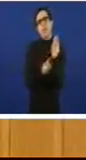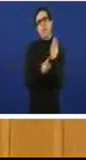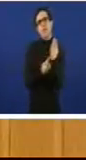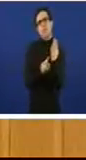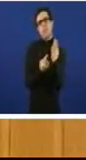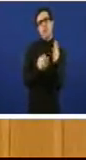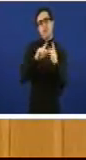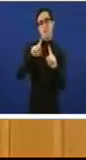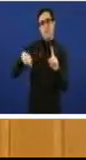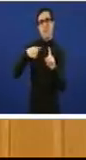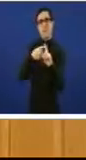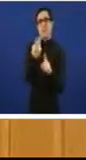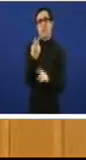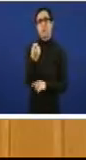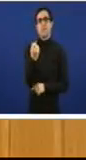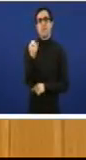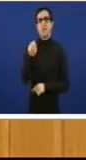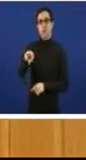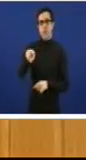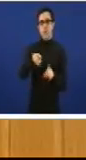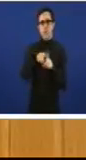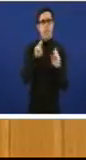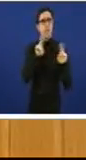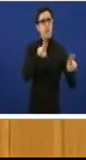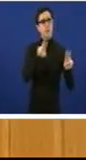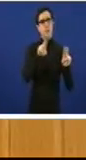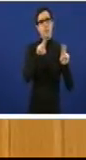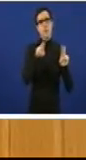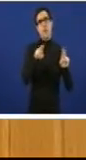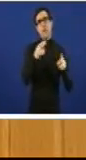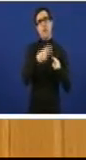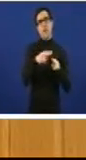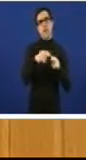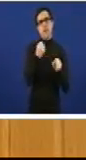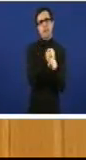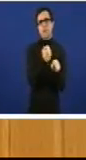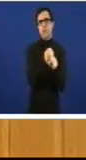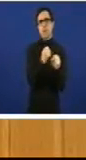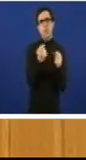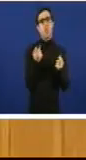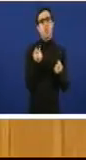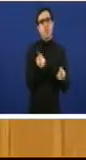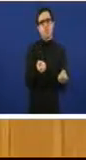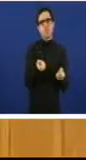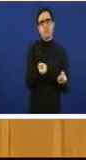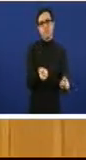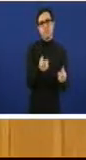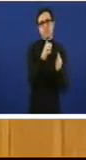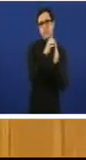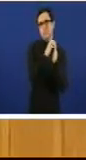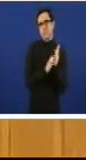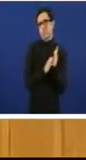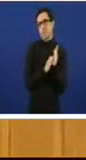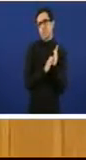enorme das políticas de emprego. Eso, para centrarme en algún